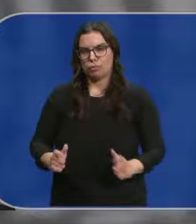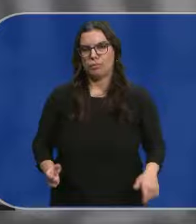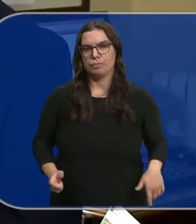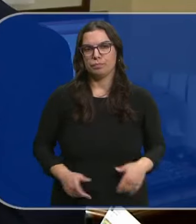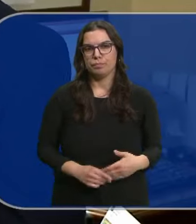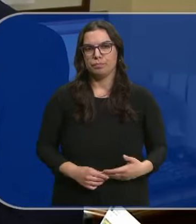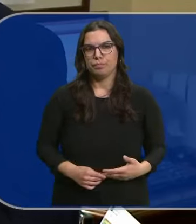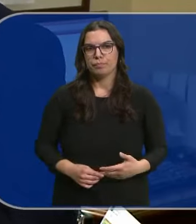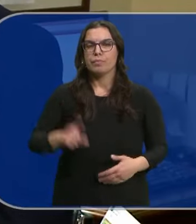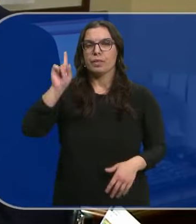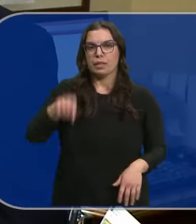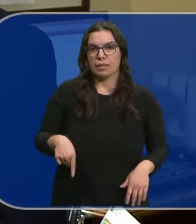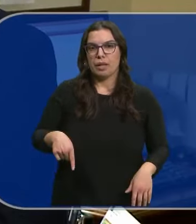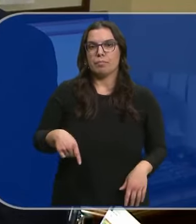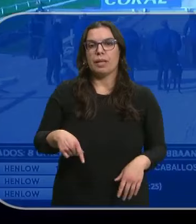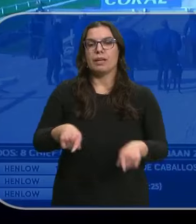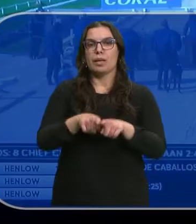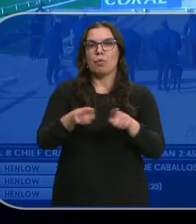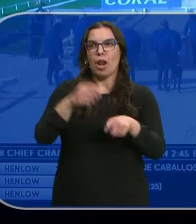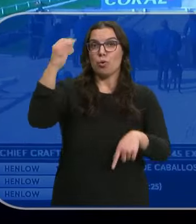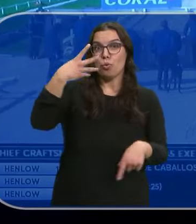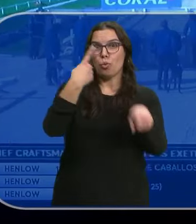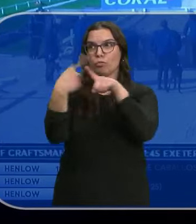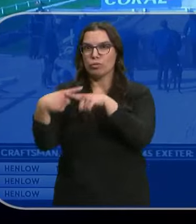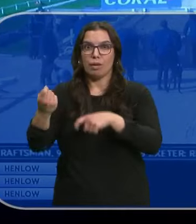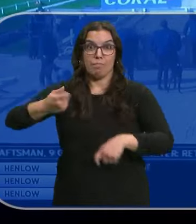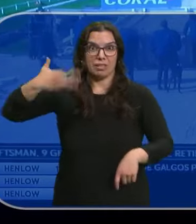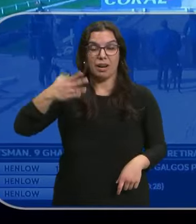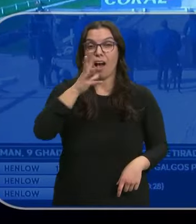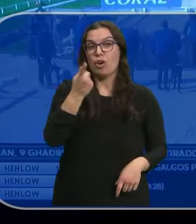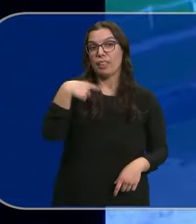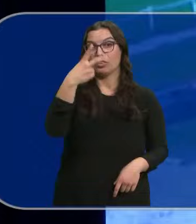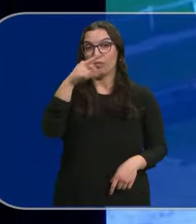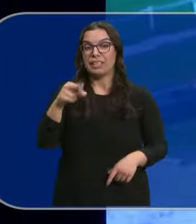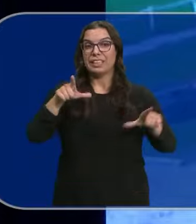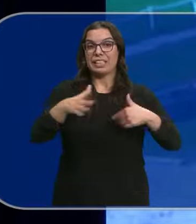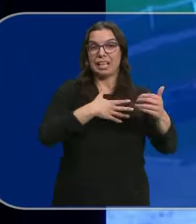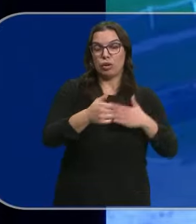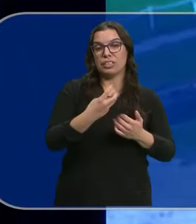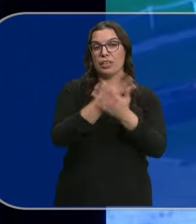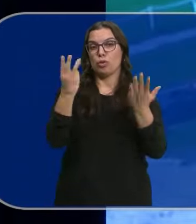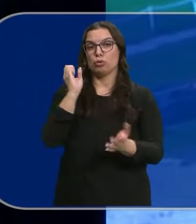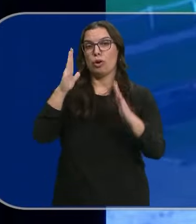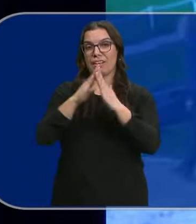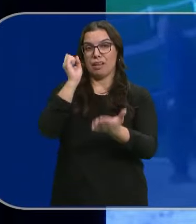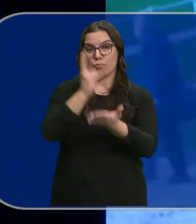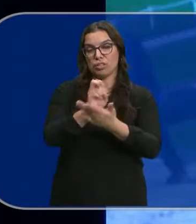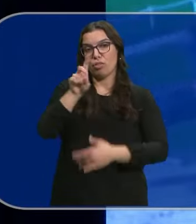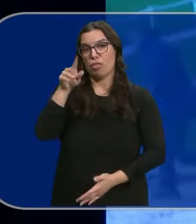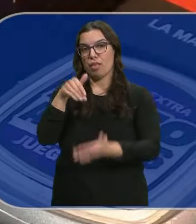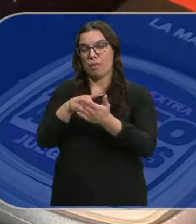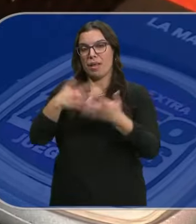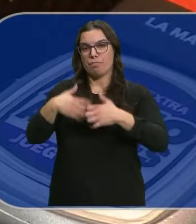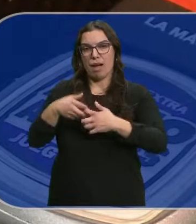al importante Crecimiento del precio De los suministros Ahora mismo Hay 120 salones 18 casas de apuestas Y más de 12.000